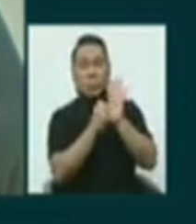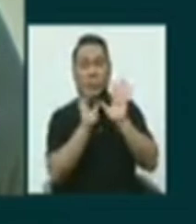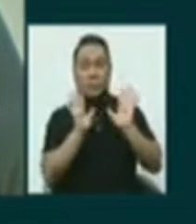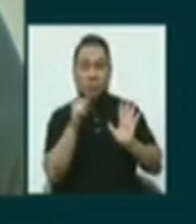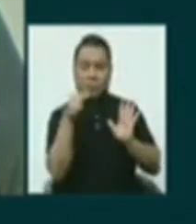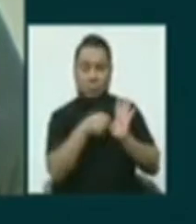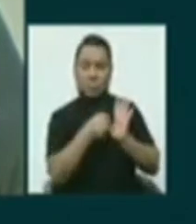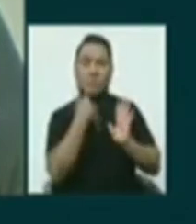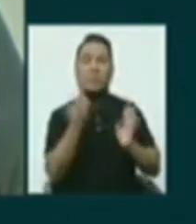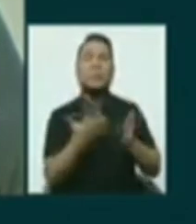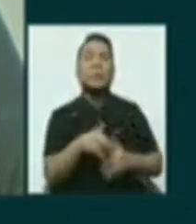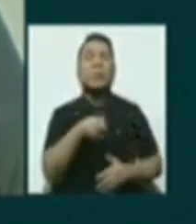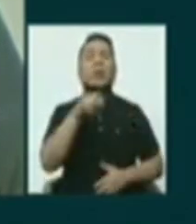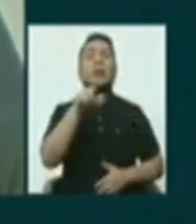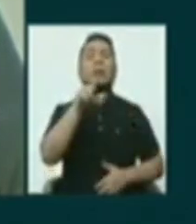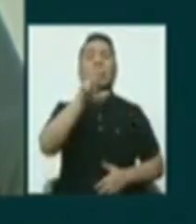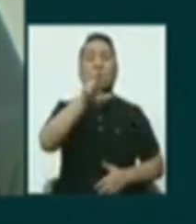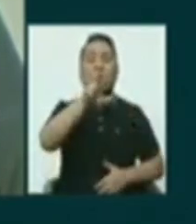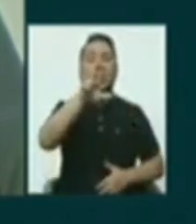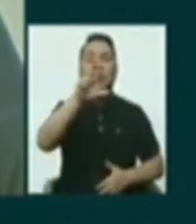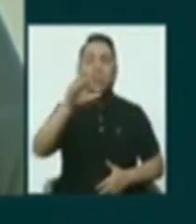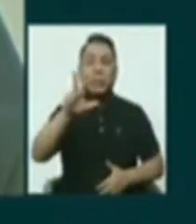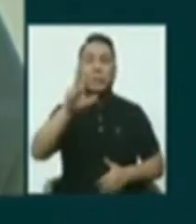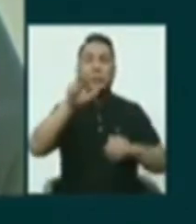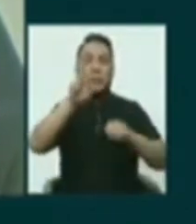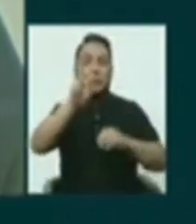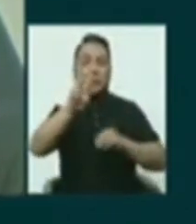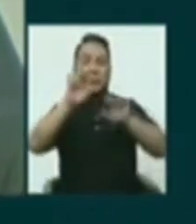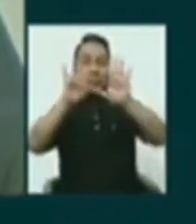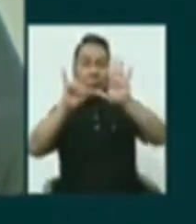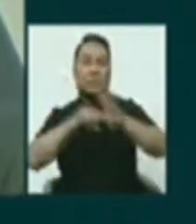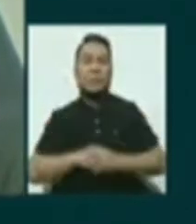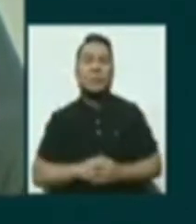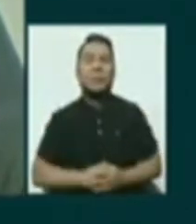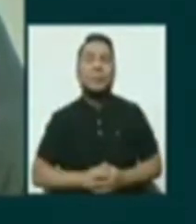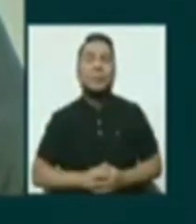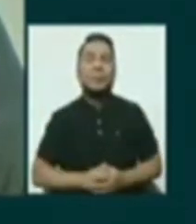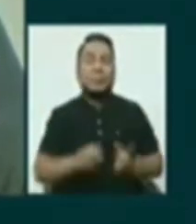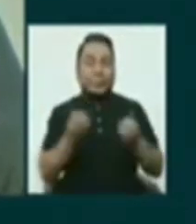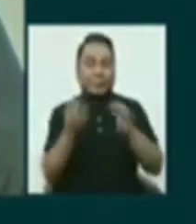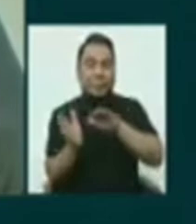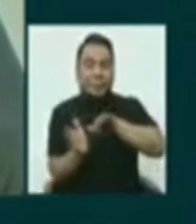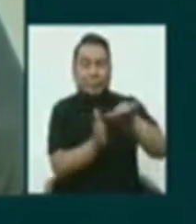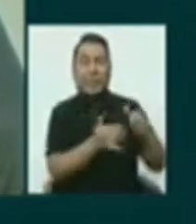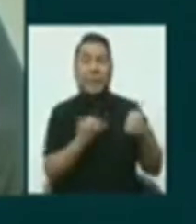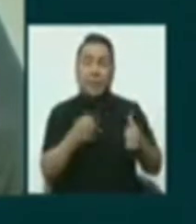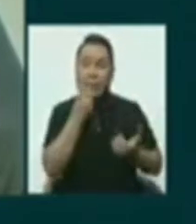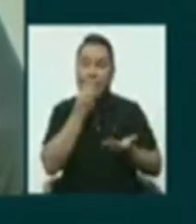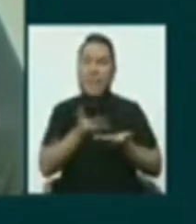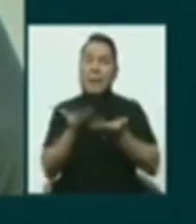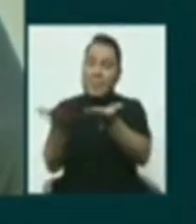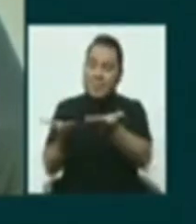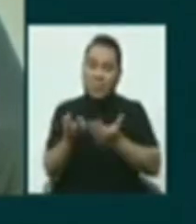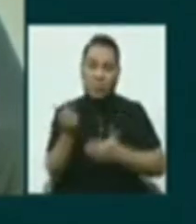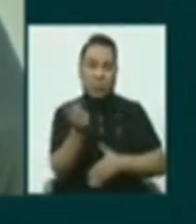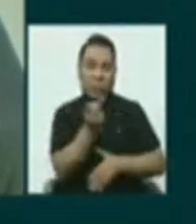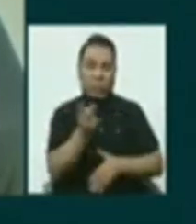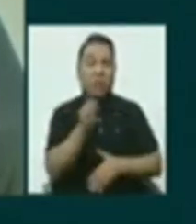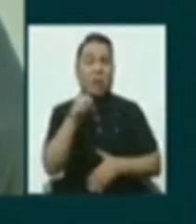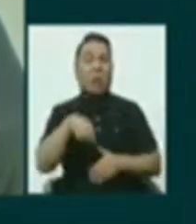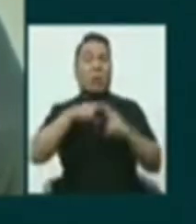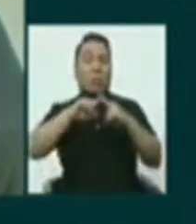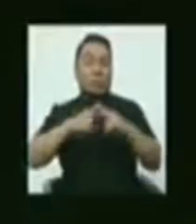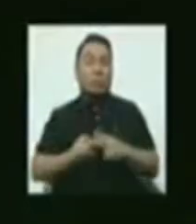dispuesto en la Ley 3326. Bueno, dándoles entonces la bienvenida, vamos a